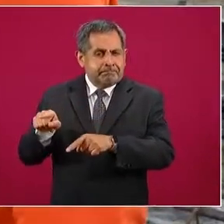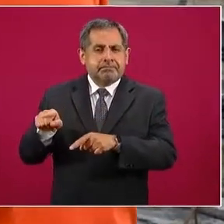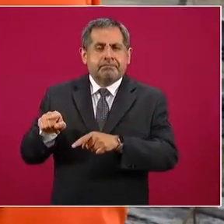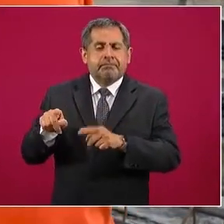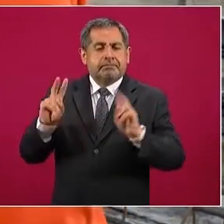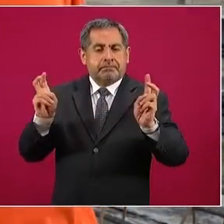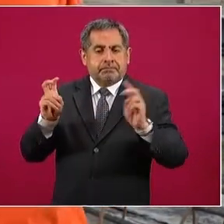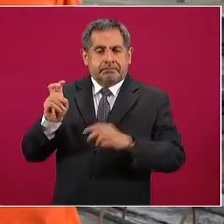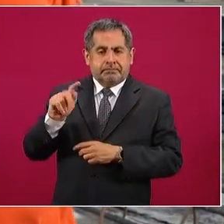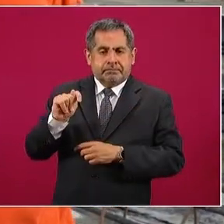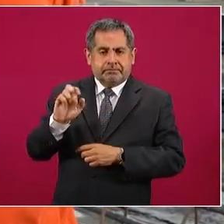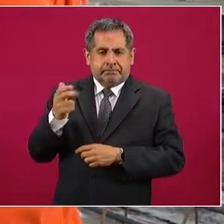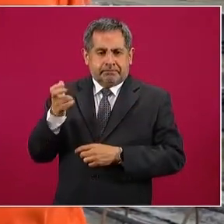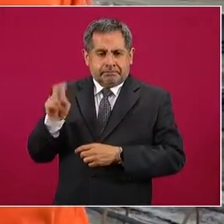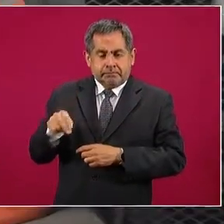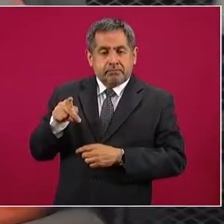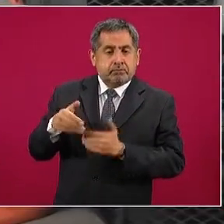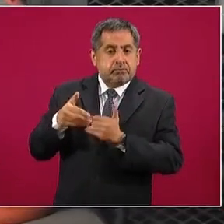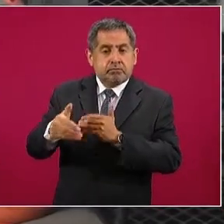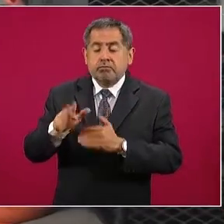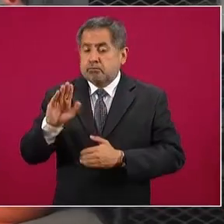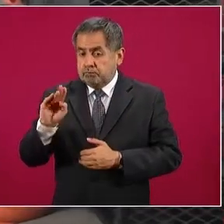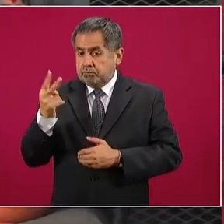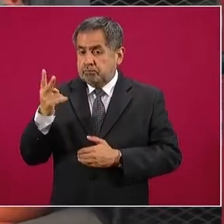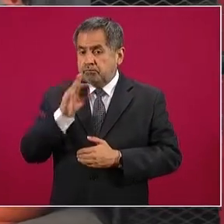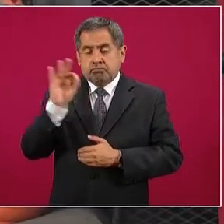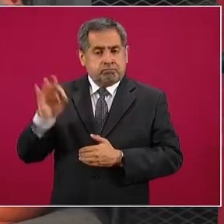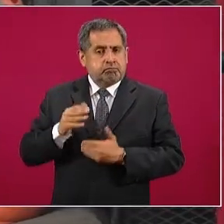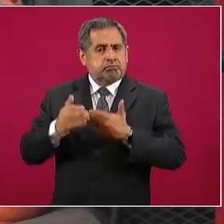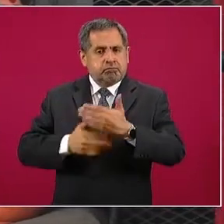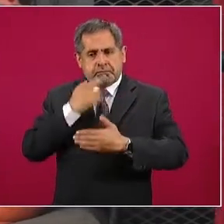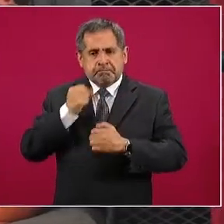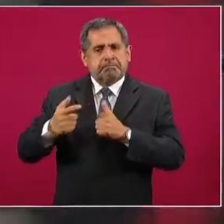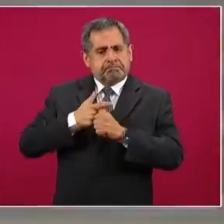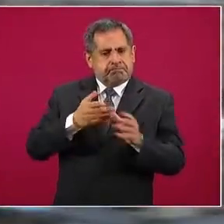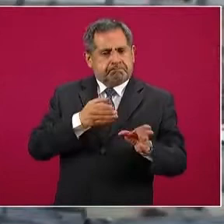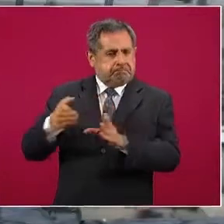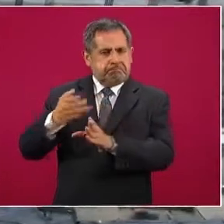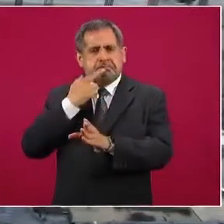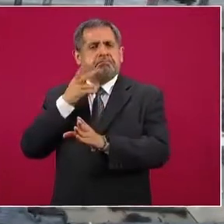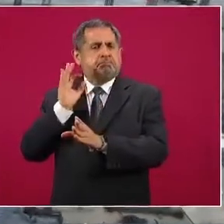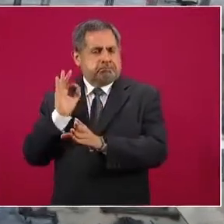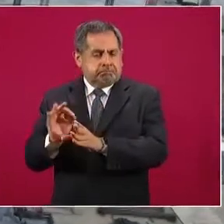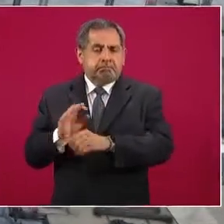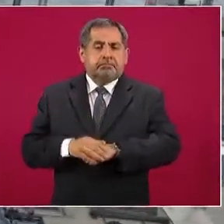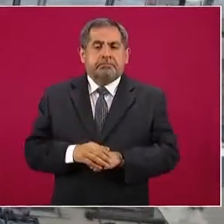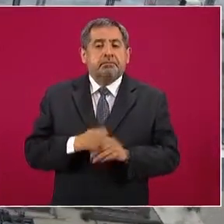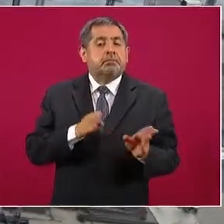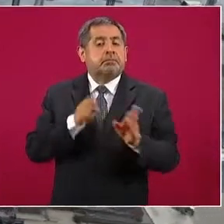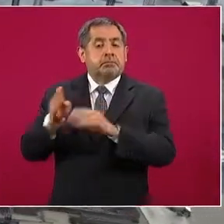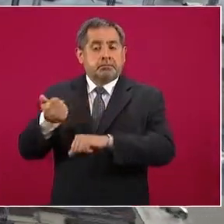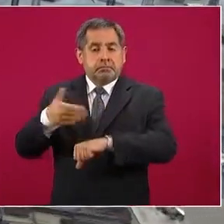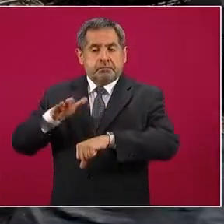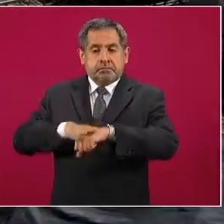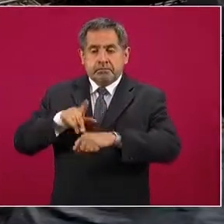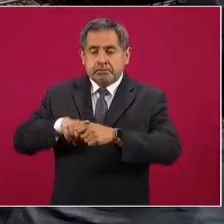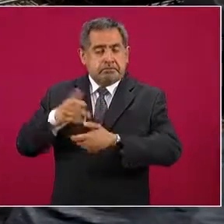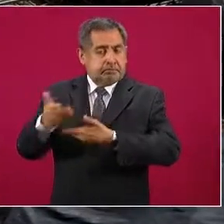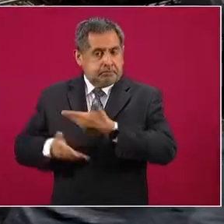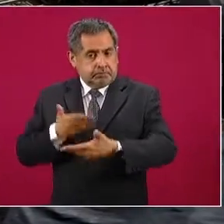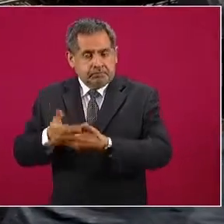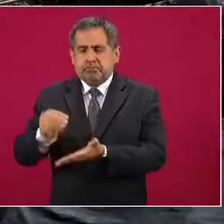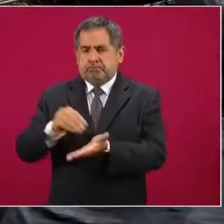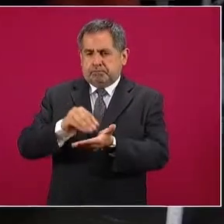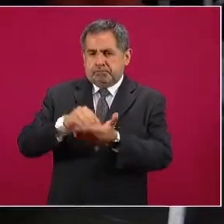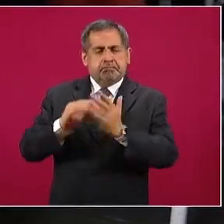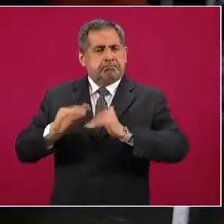Techin reporta el avance del 92% de la primera etapa de construcción. En lo que respecta al área administrativa y de servicios, continúa